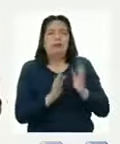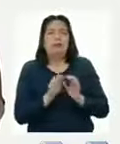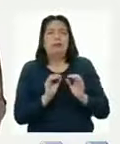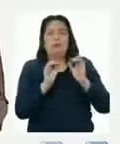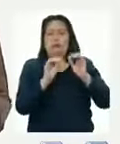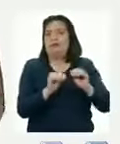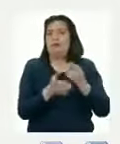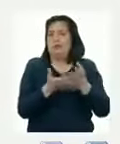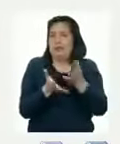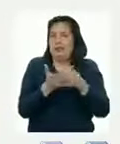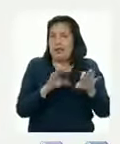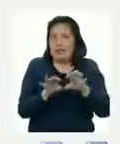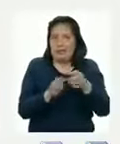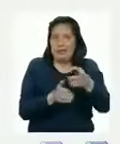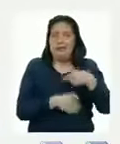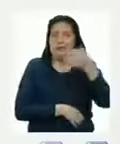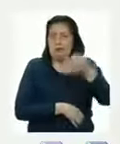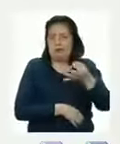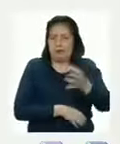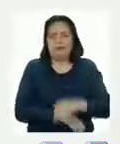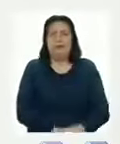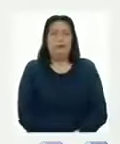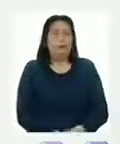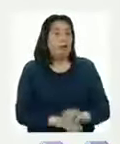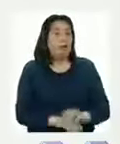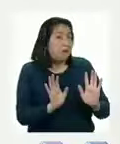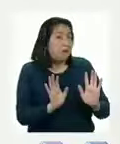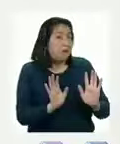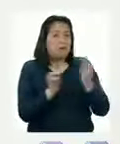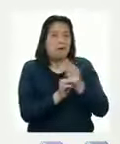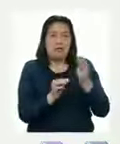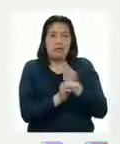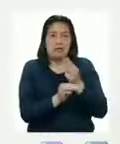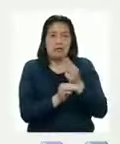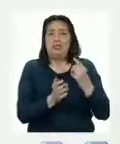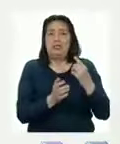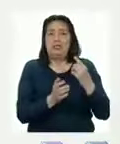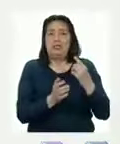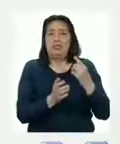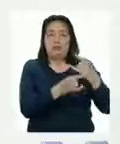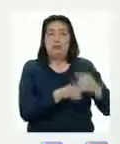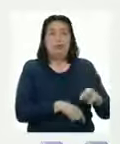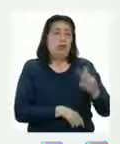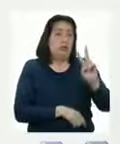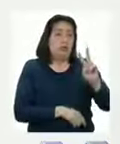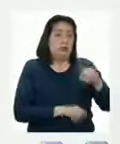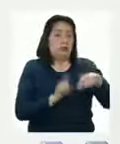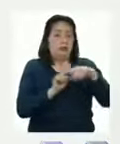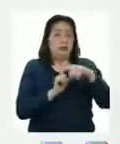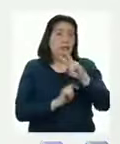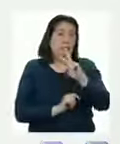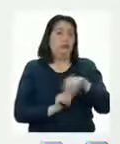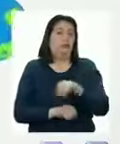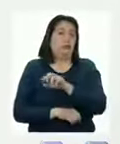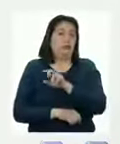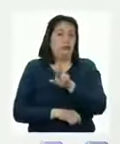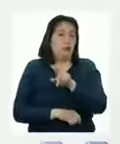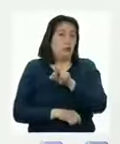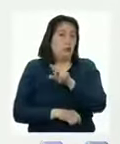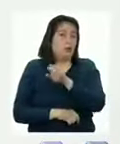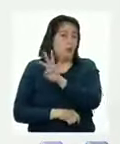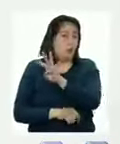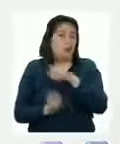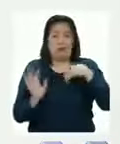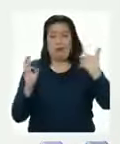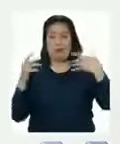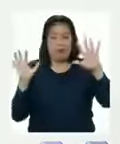y aplicarlas creativamente en su realidad Aunque la matemática es universal, 2 más 2 es 4 en cualquier lugar del mundo La